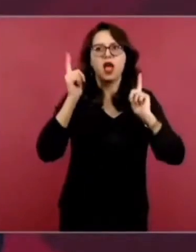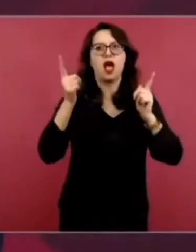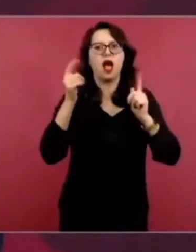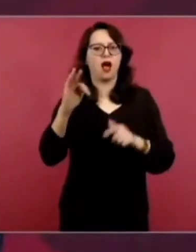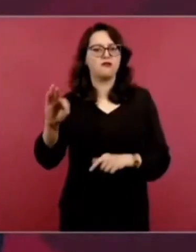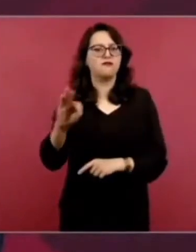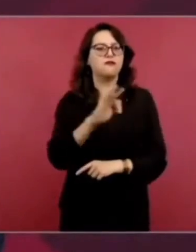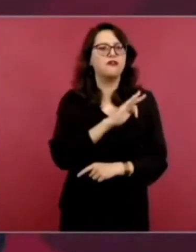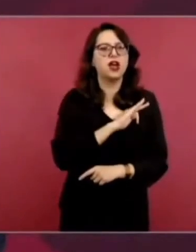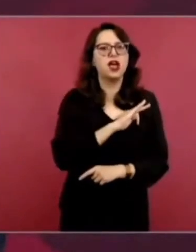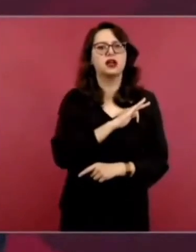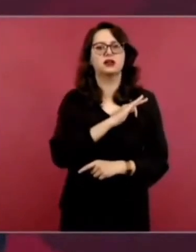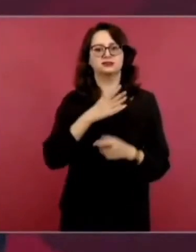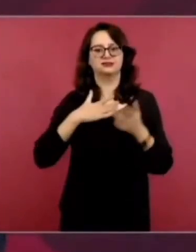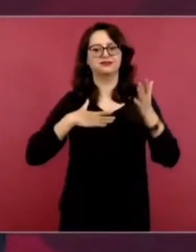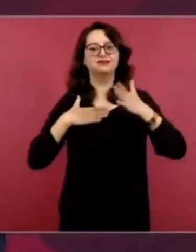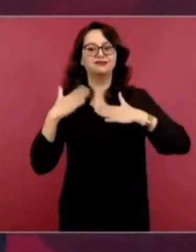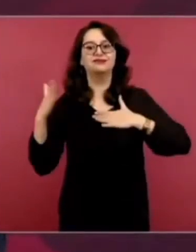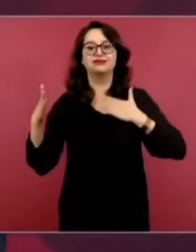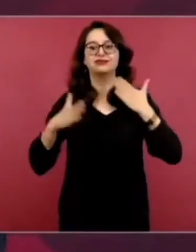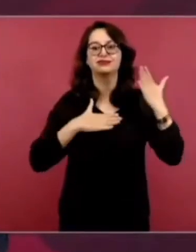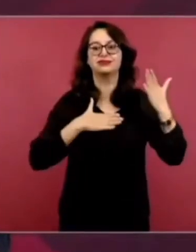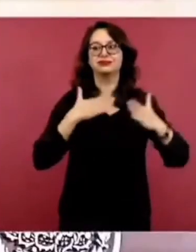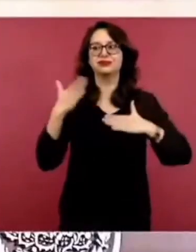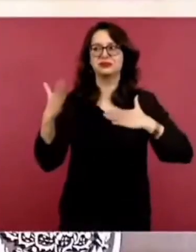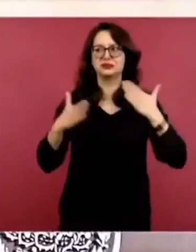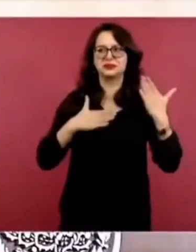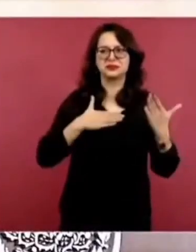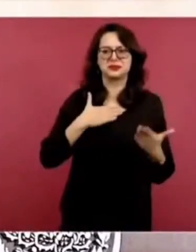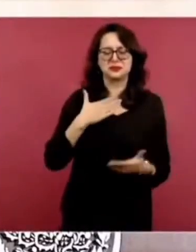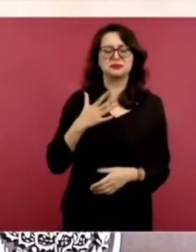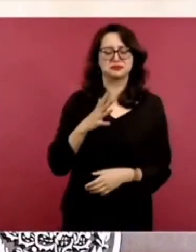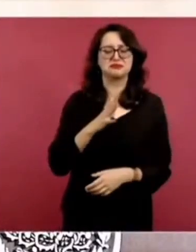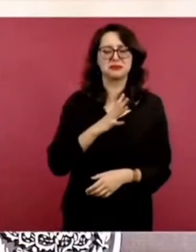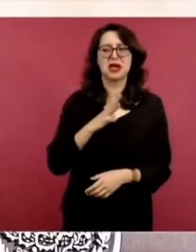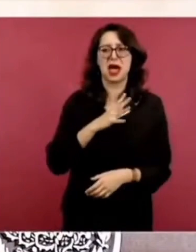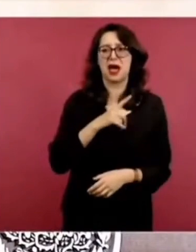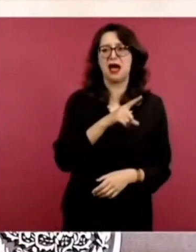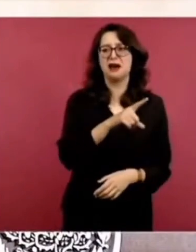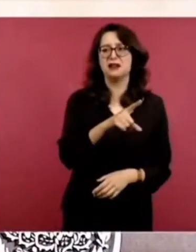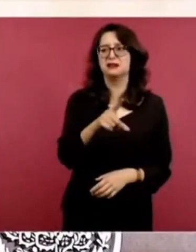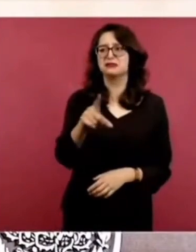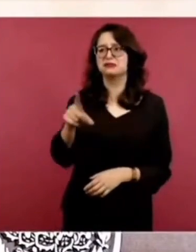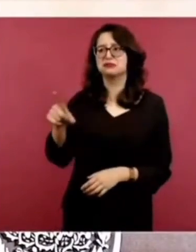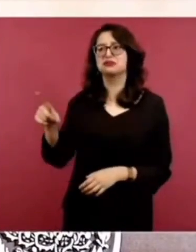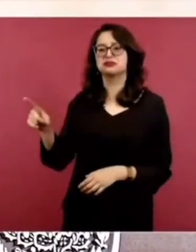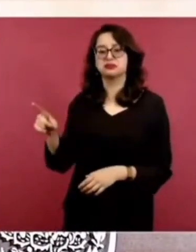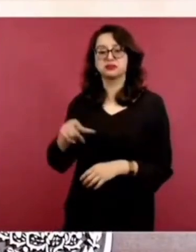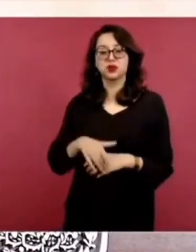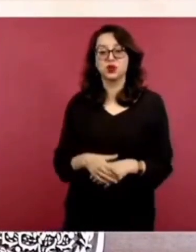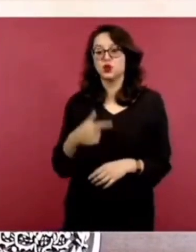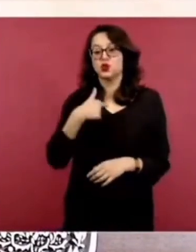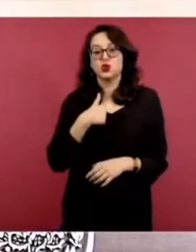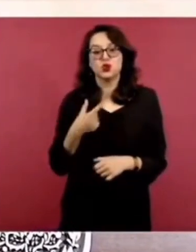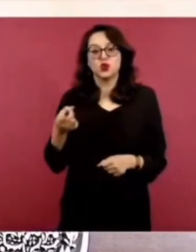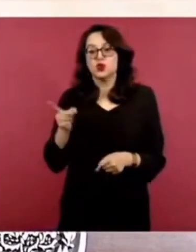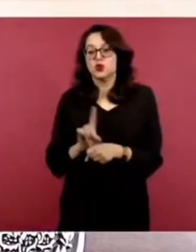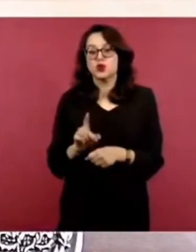feliz en México. Lo constato